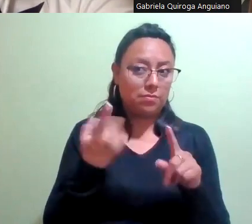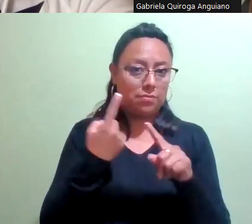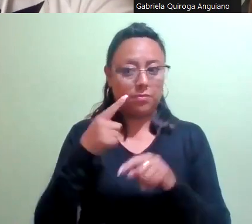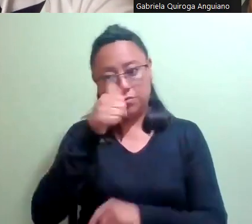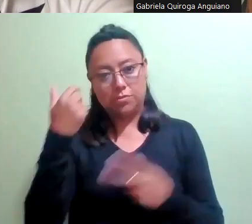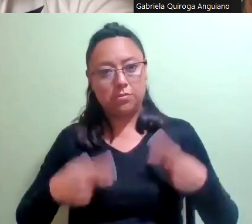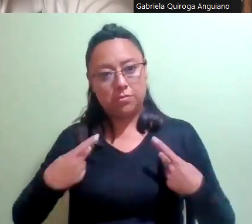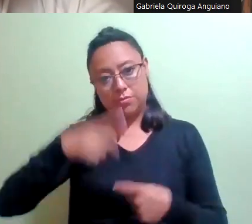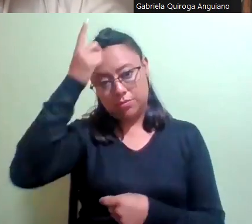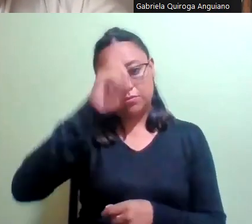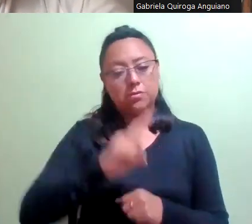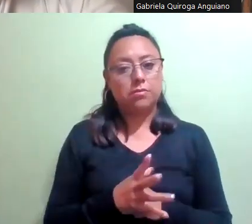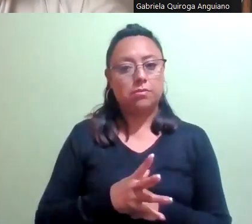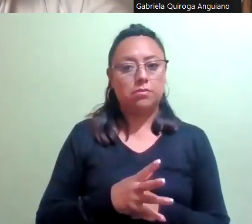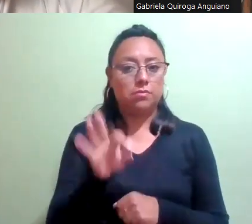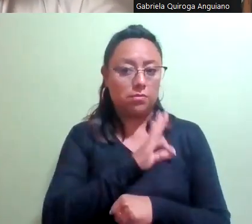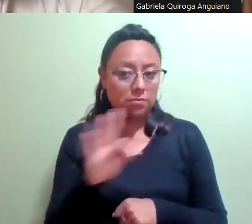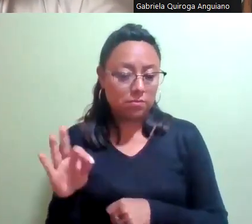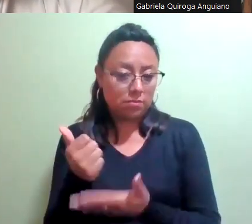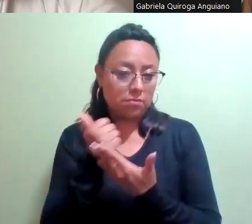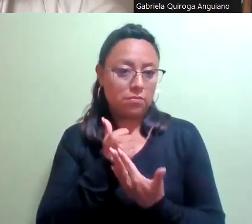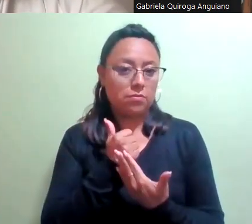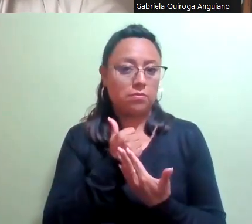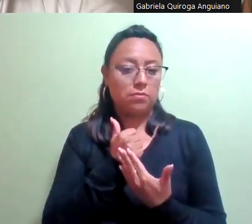si me pudieran con la